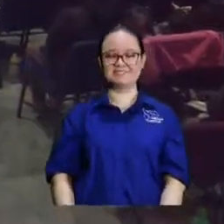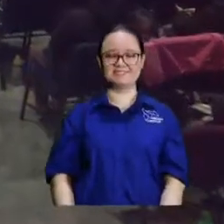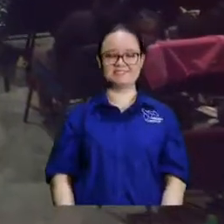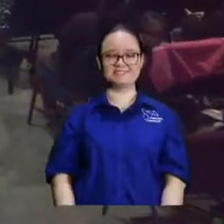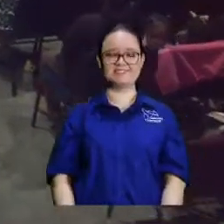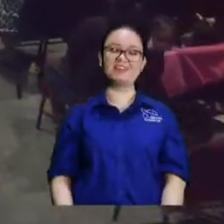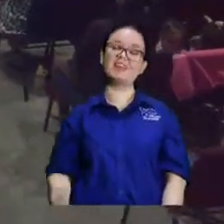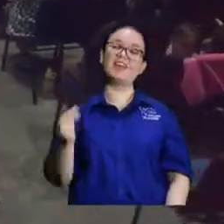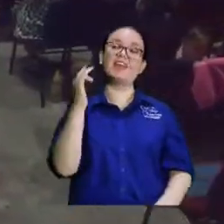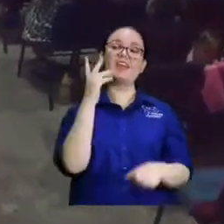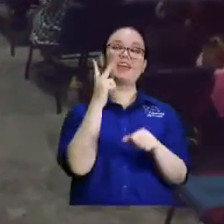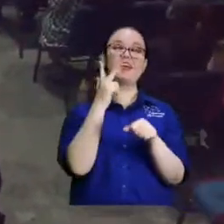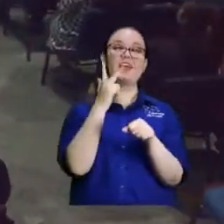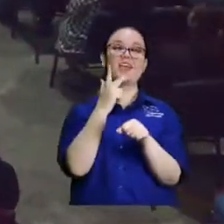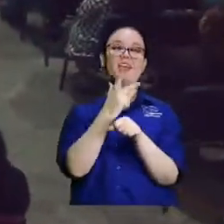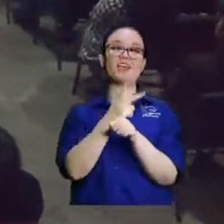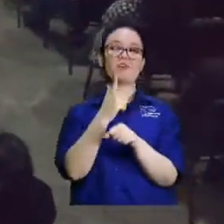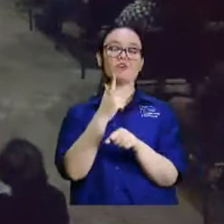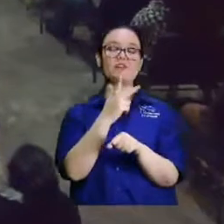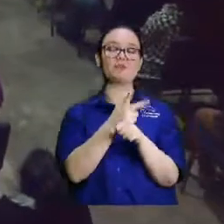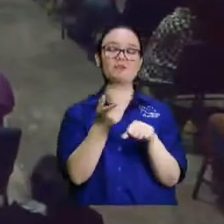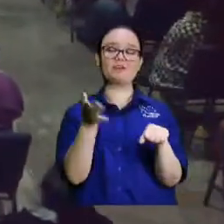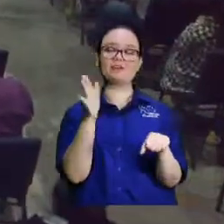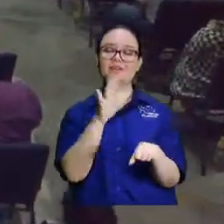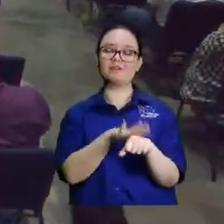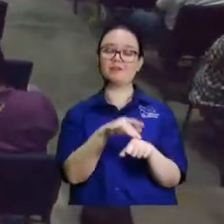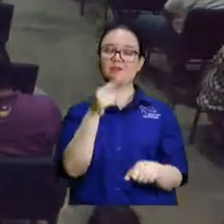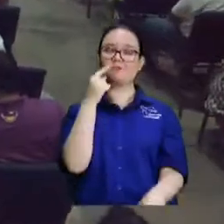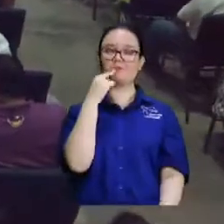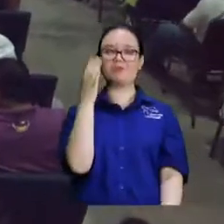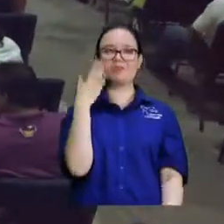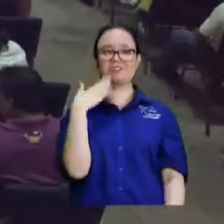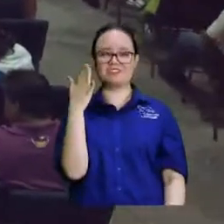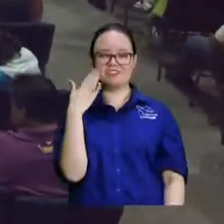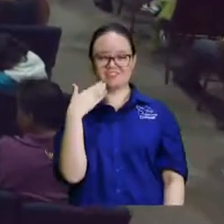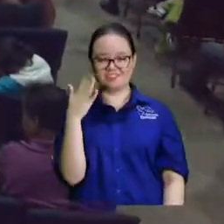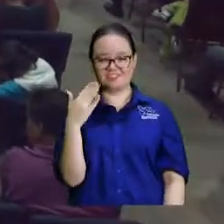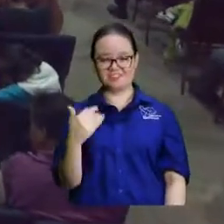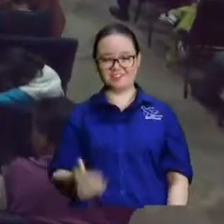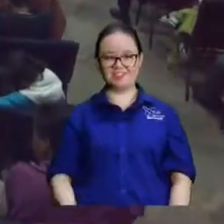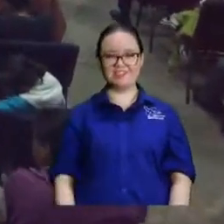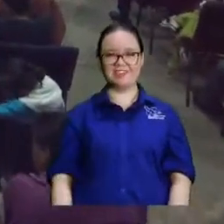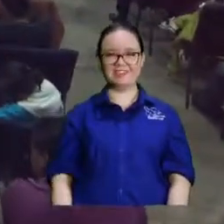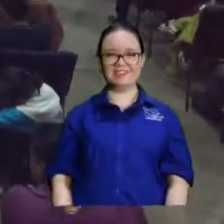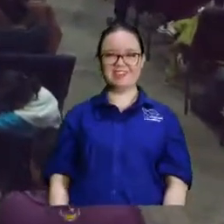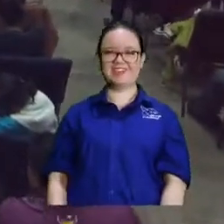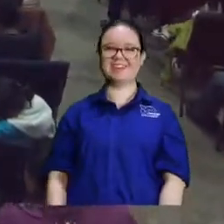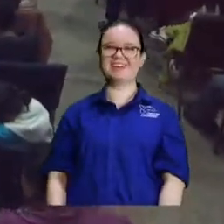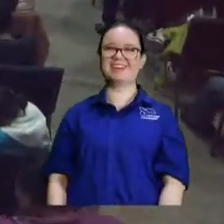porque solo en Guatemala está el mejor chile del mundo el cual se llama el Chiltepe